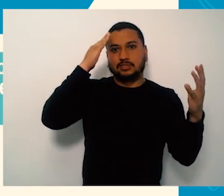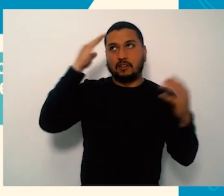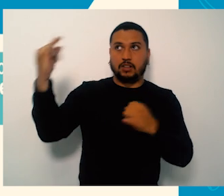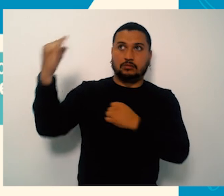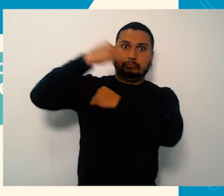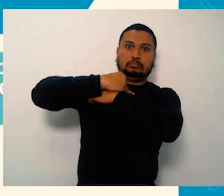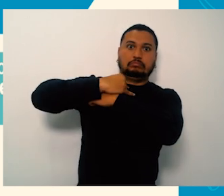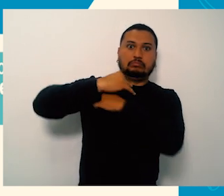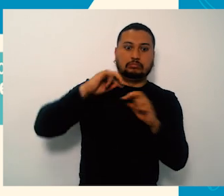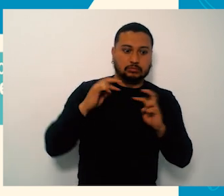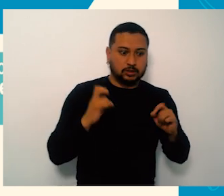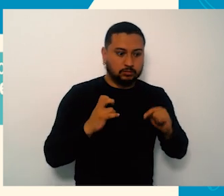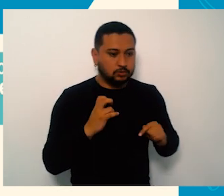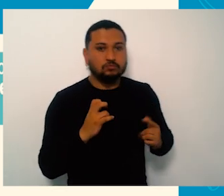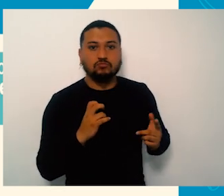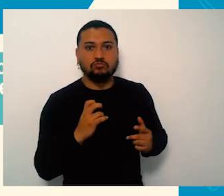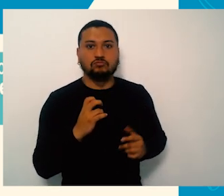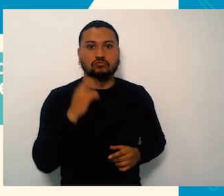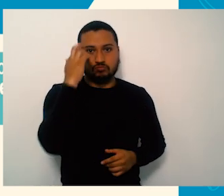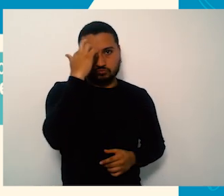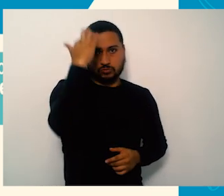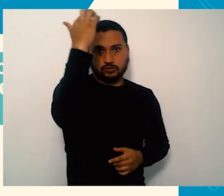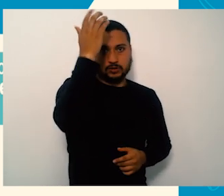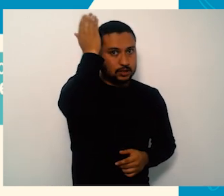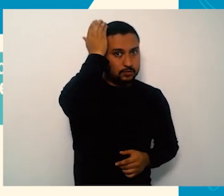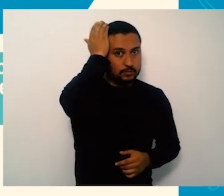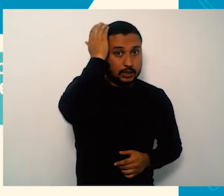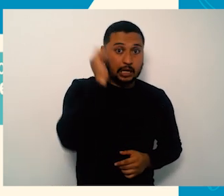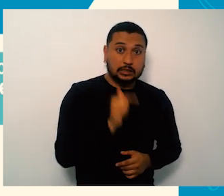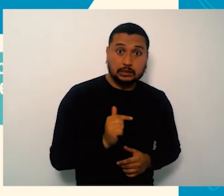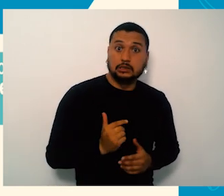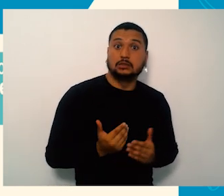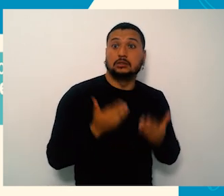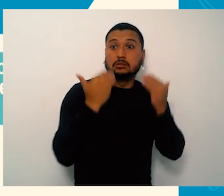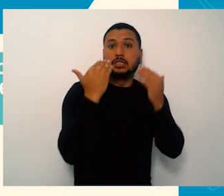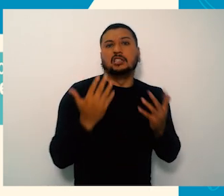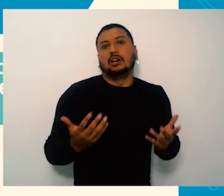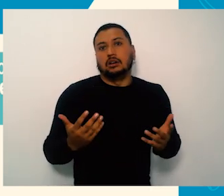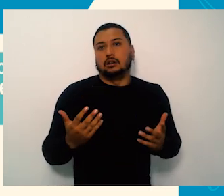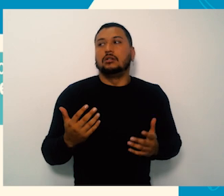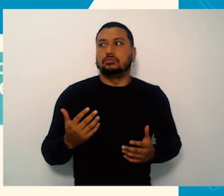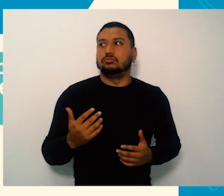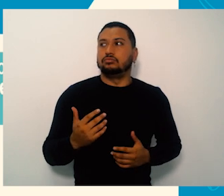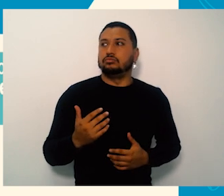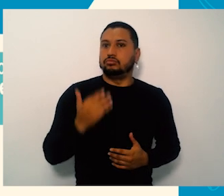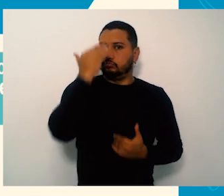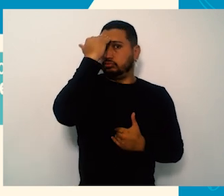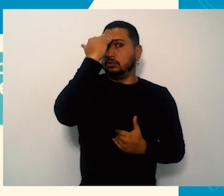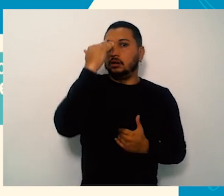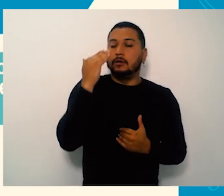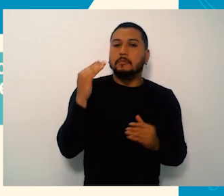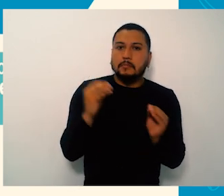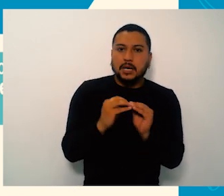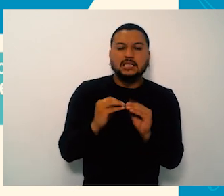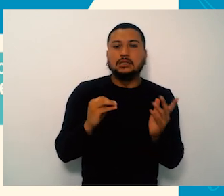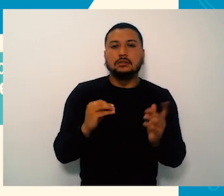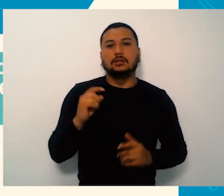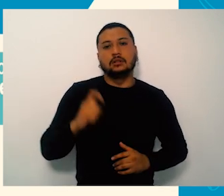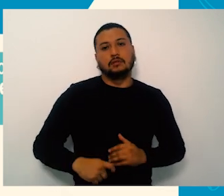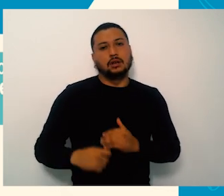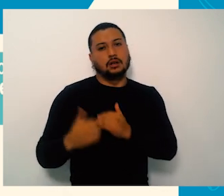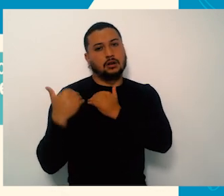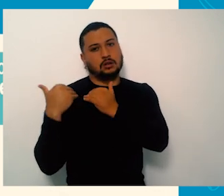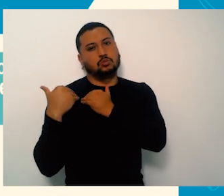vamos a tener mamógrafo, dentro del mismo mamógrafo vamos a poder en el instante de la mamografía hacer una toma de la